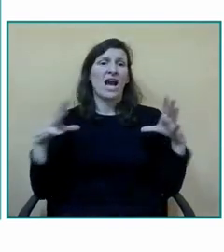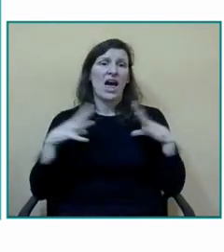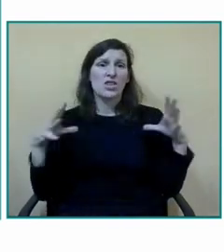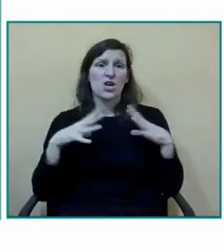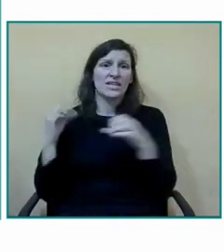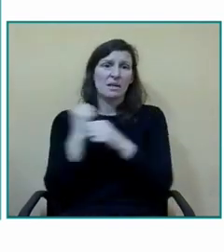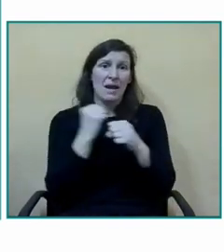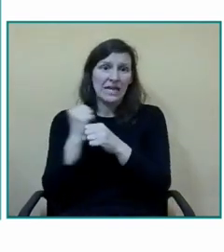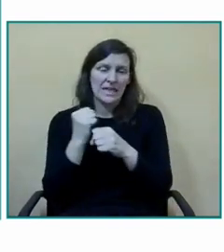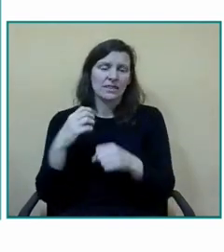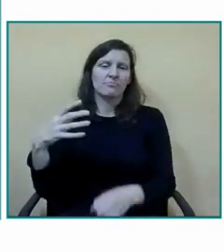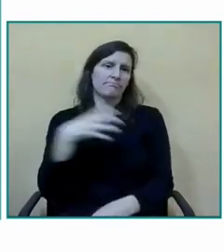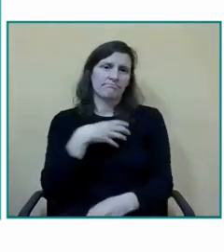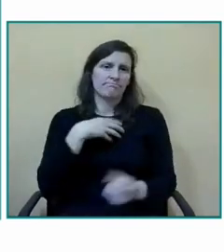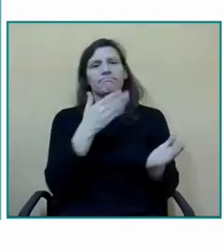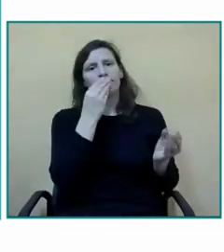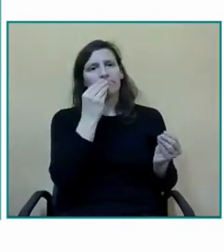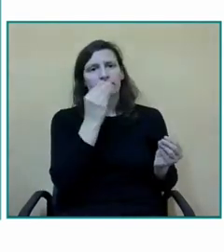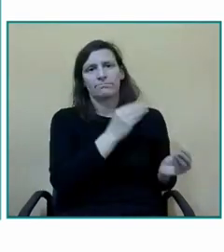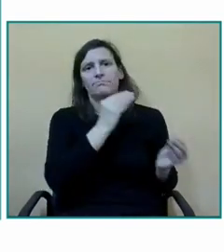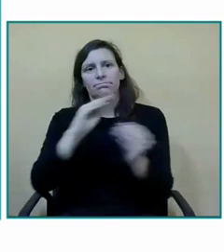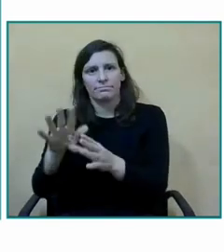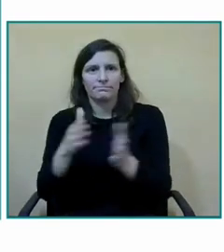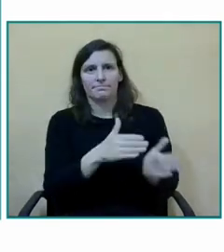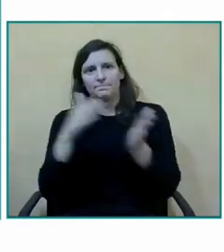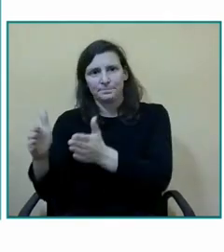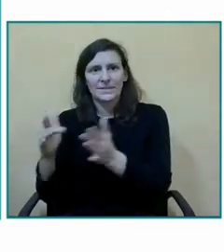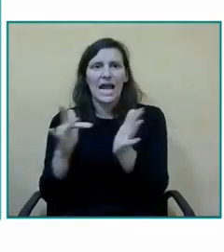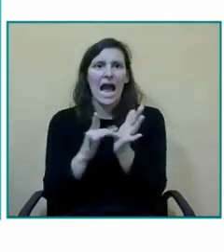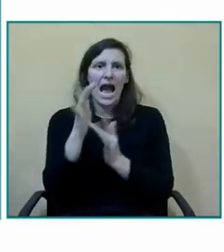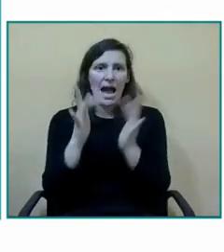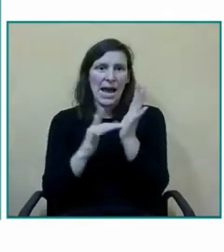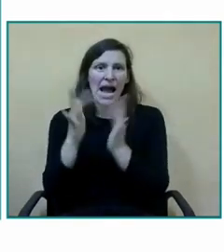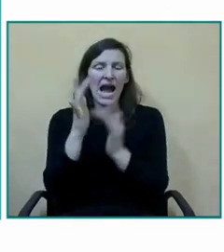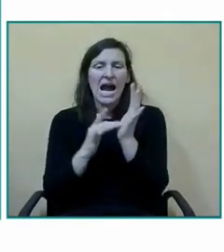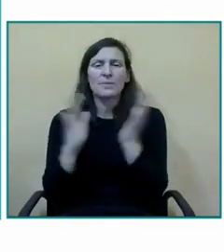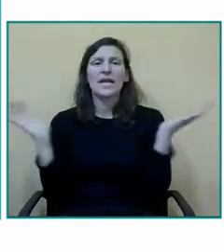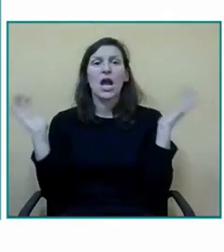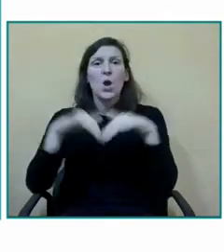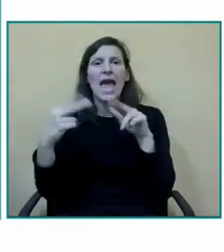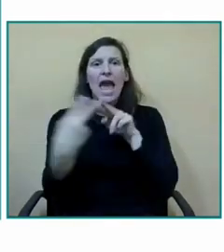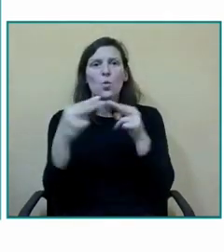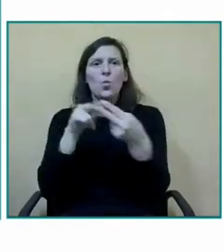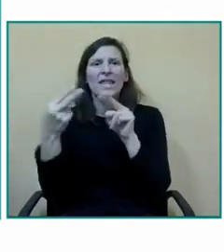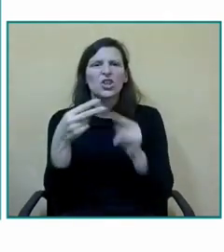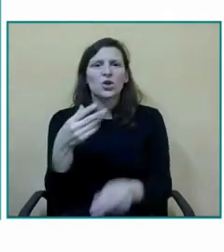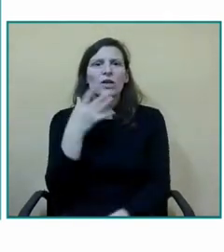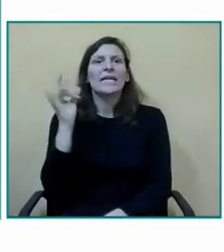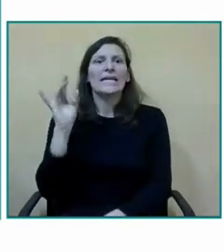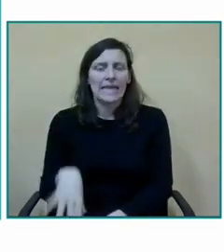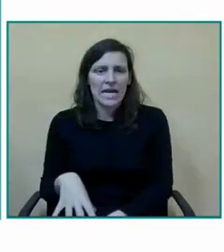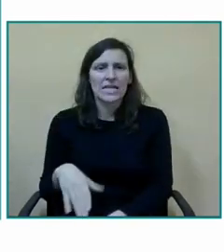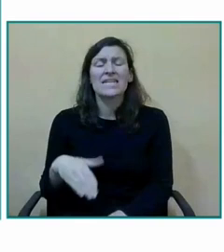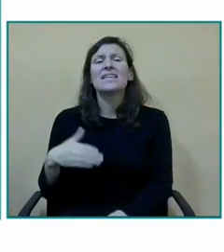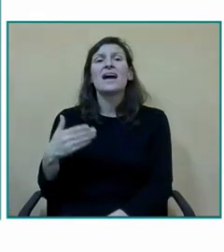en abril tendremos la oportunidad de escuchar y aprender de un centro que se